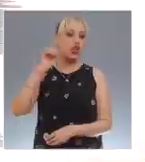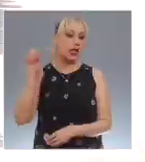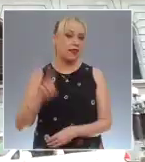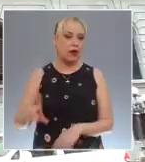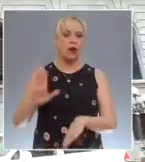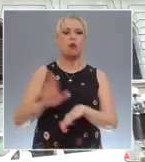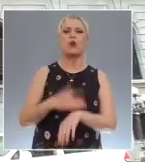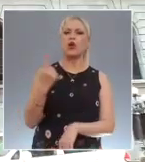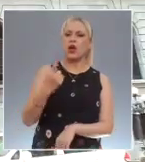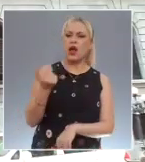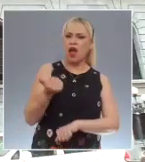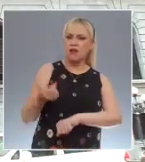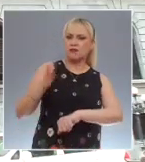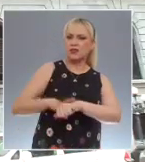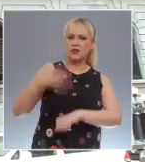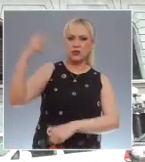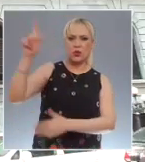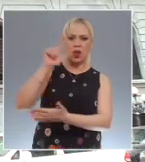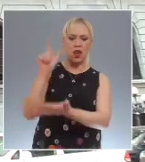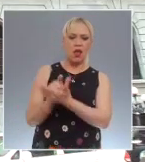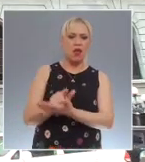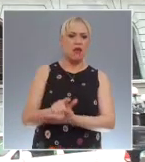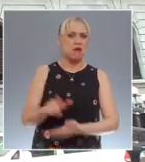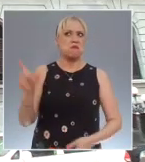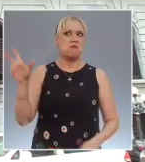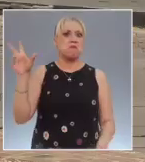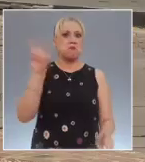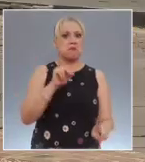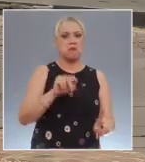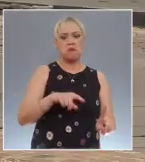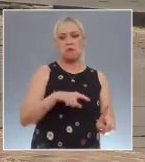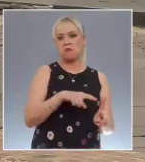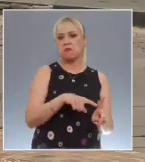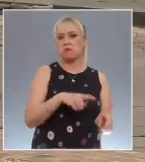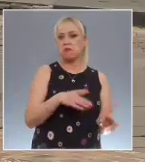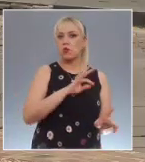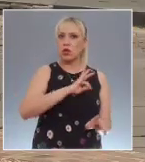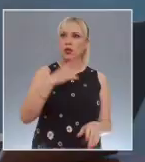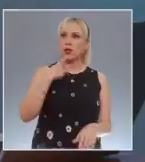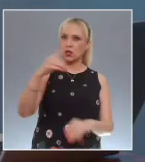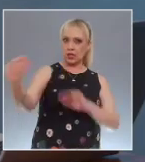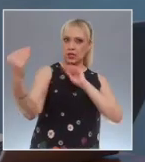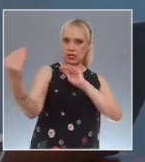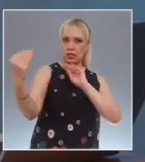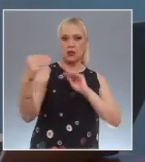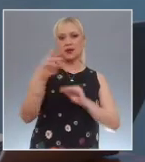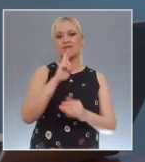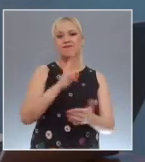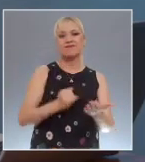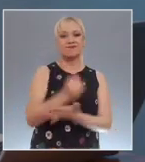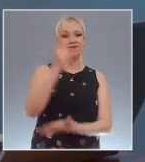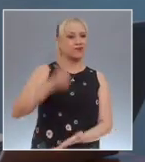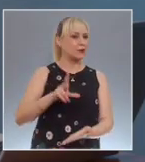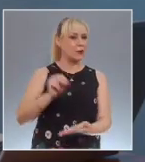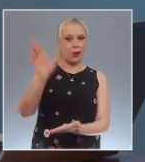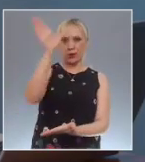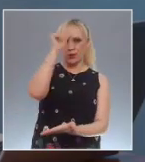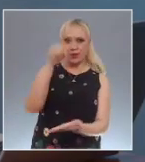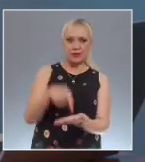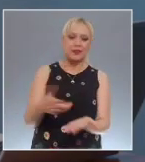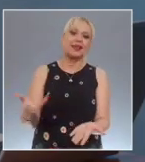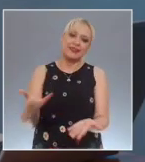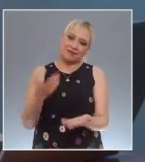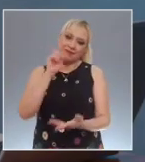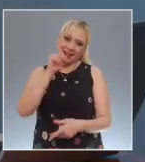no prevé un recurso para impugnar las sentencias en la materia. Soy Óscar González, muchas gracias